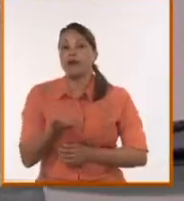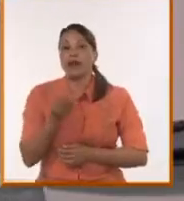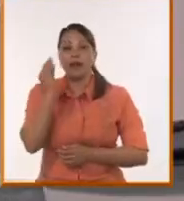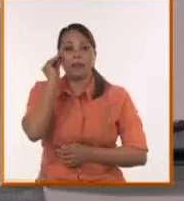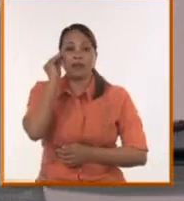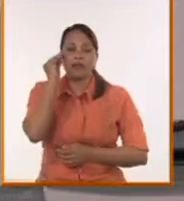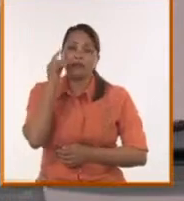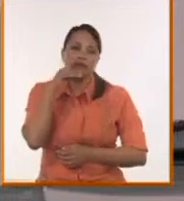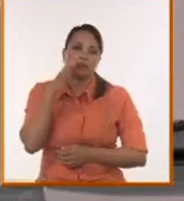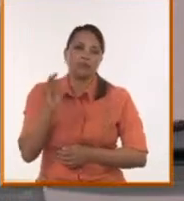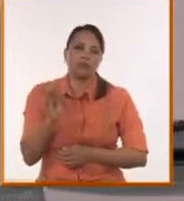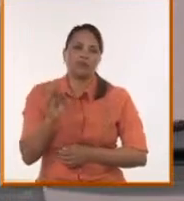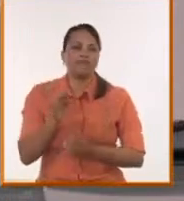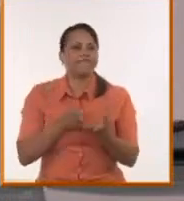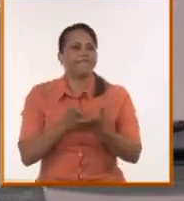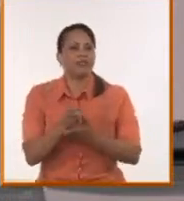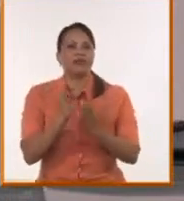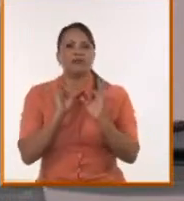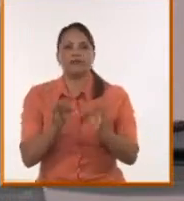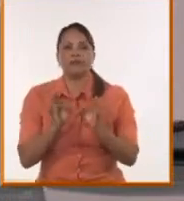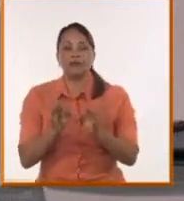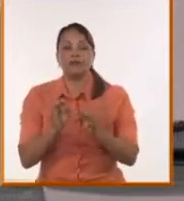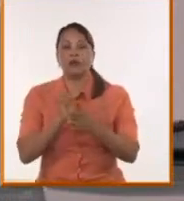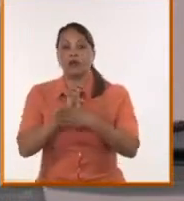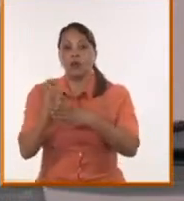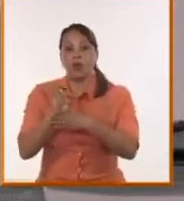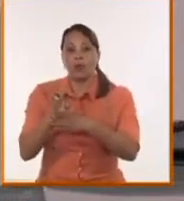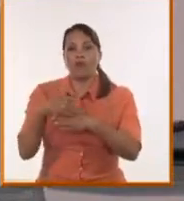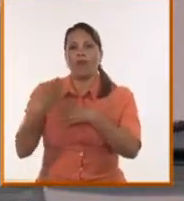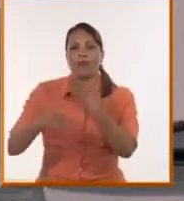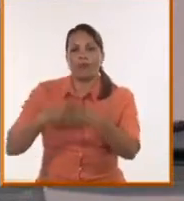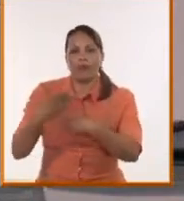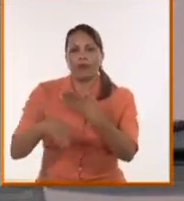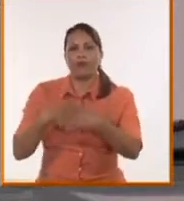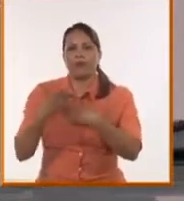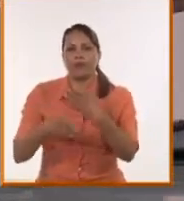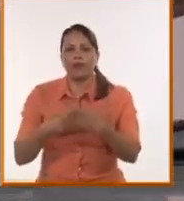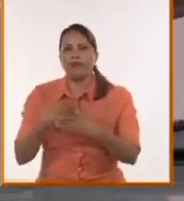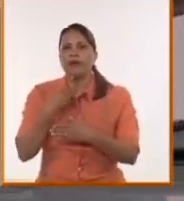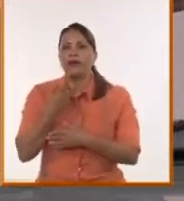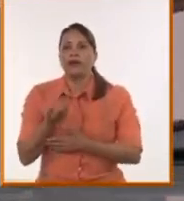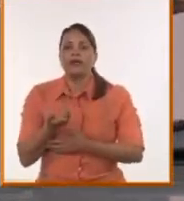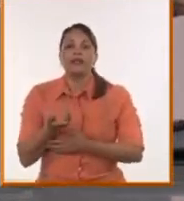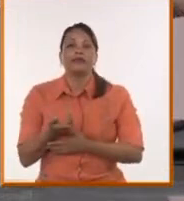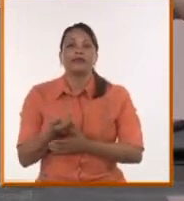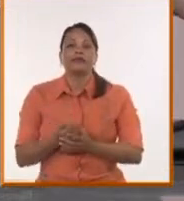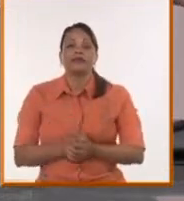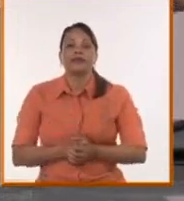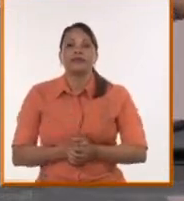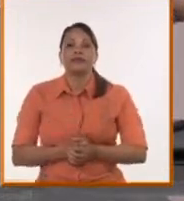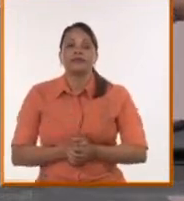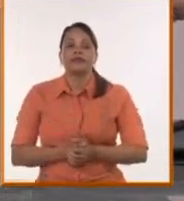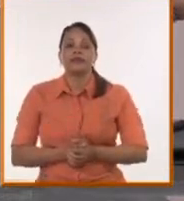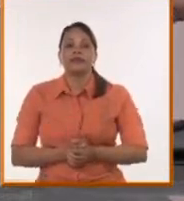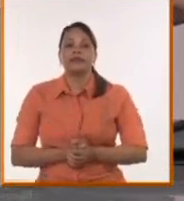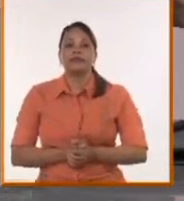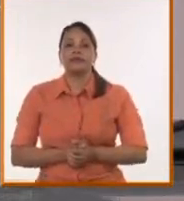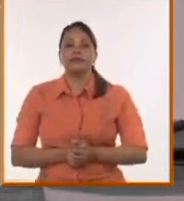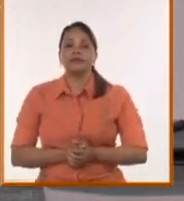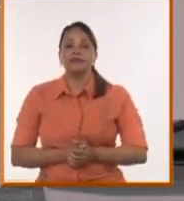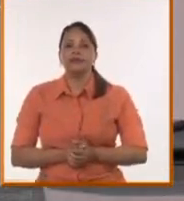pasa esto de Ecuador, donde Ayaralazo no puede terminar su